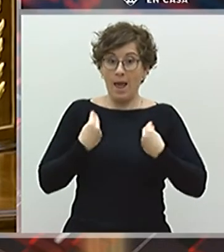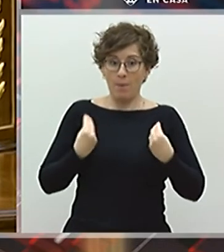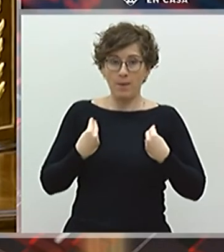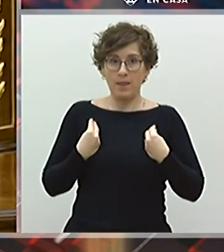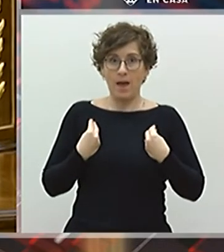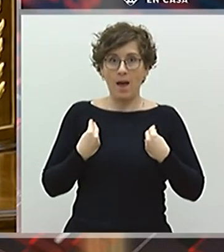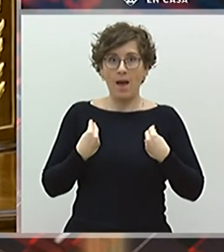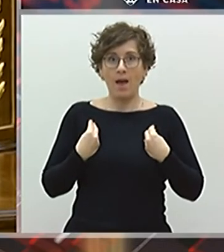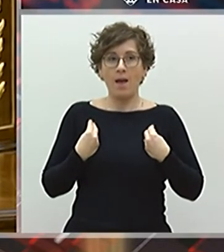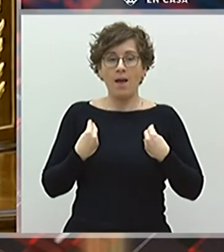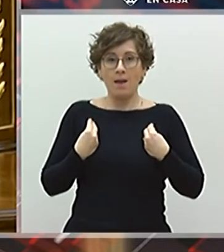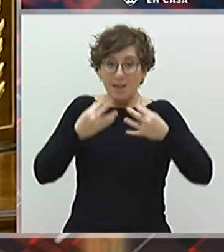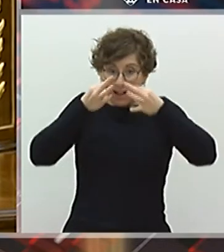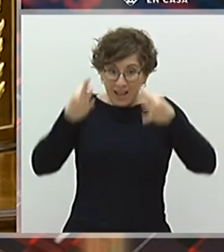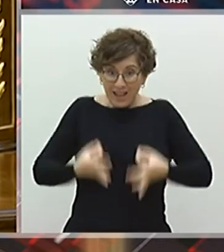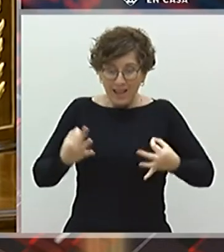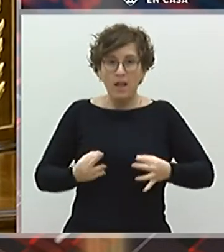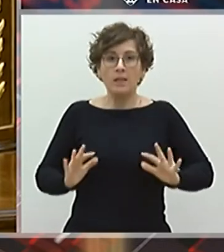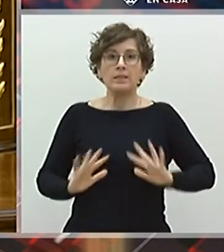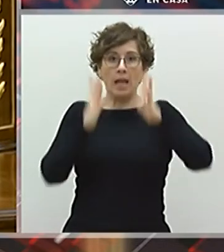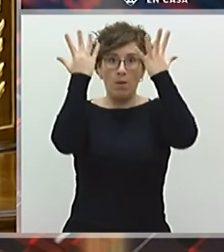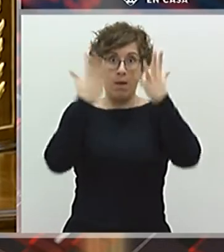y biológica de nuestras comunidades.